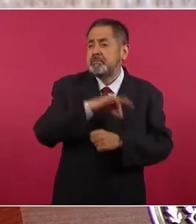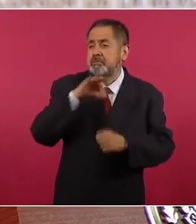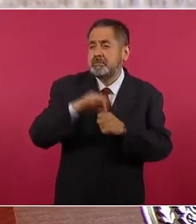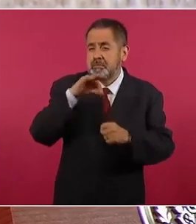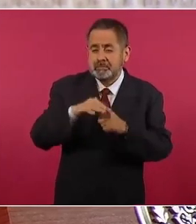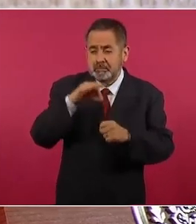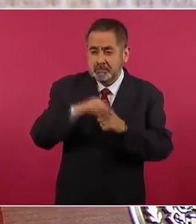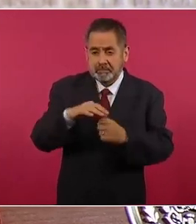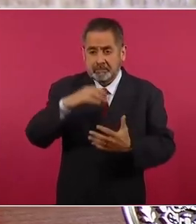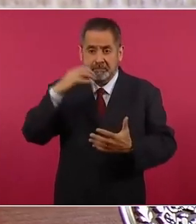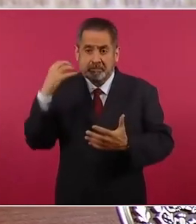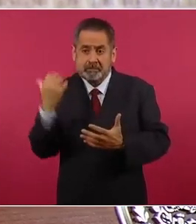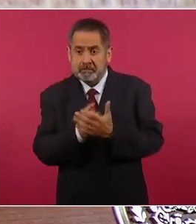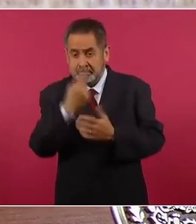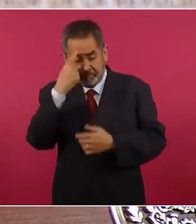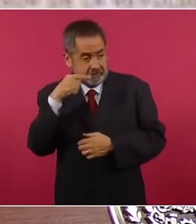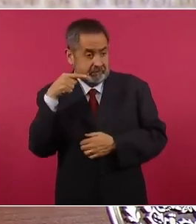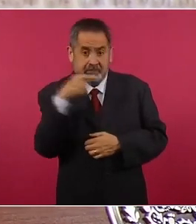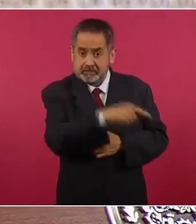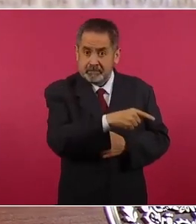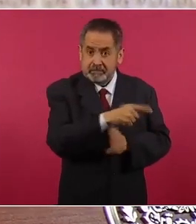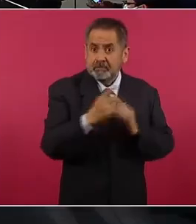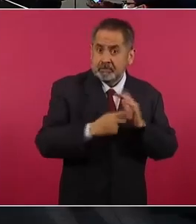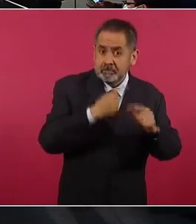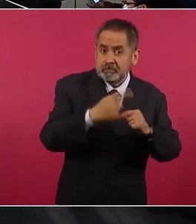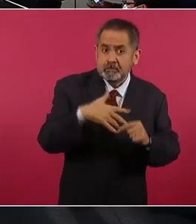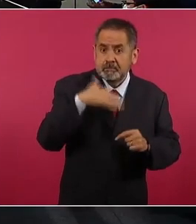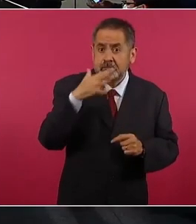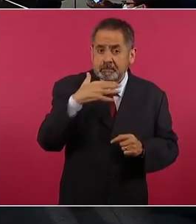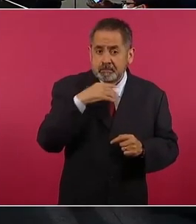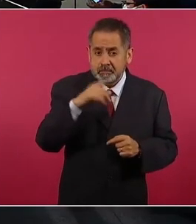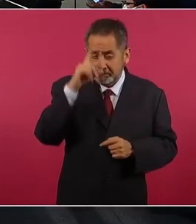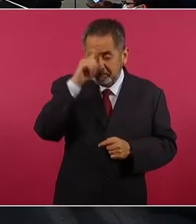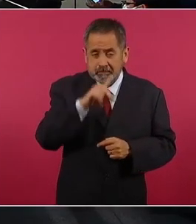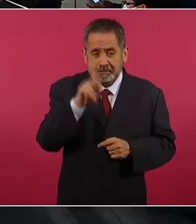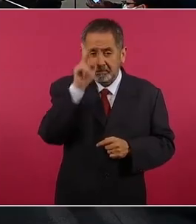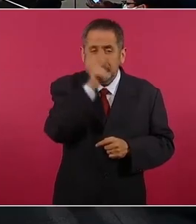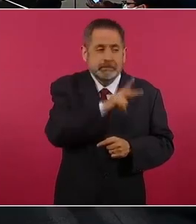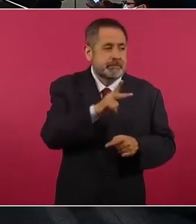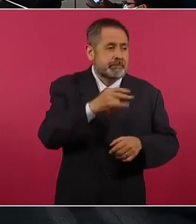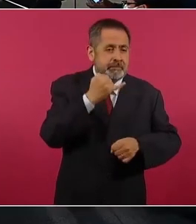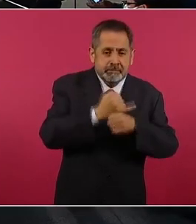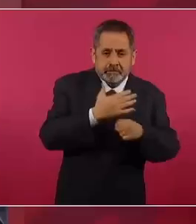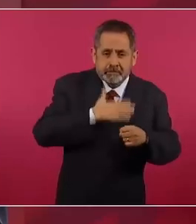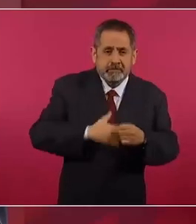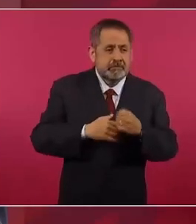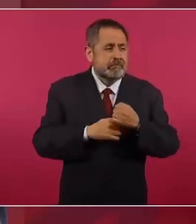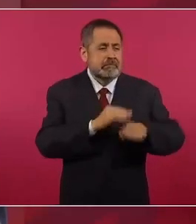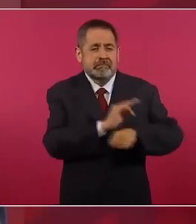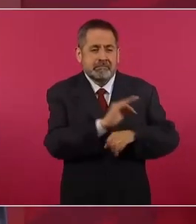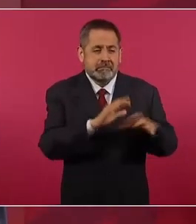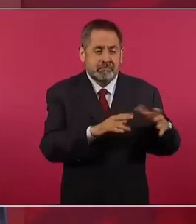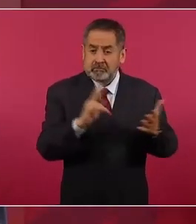el régimen de corrupción de injusticias de privilegios